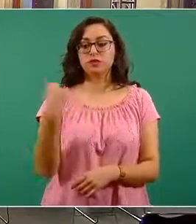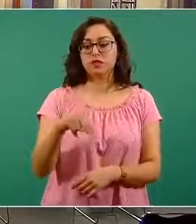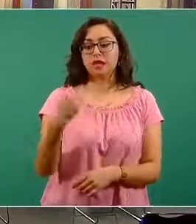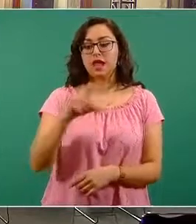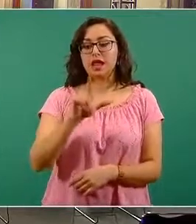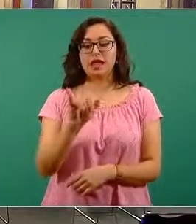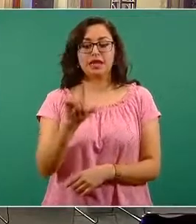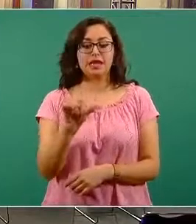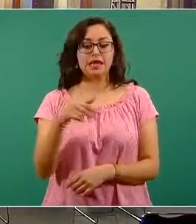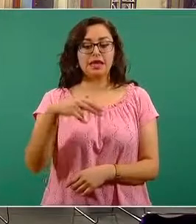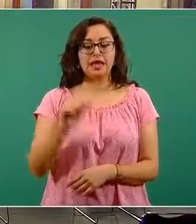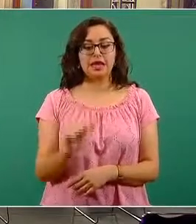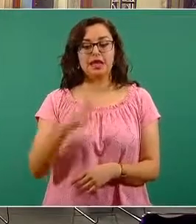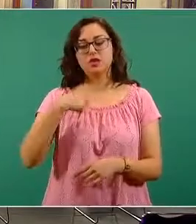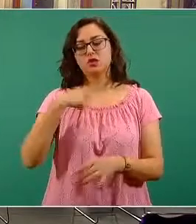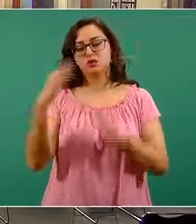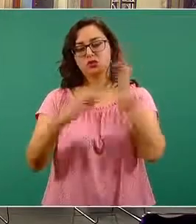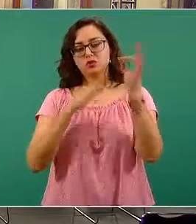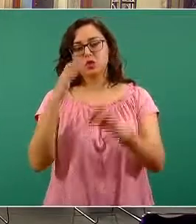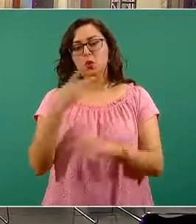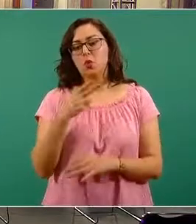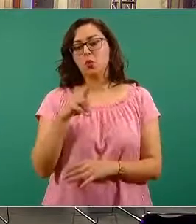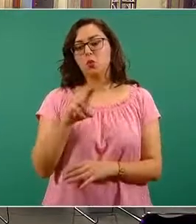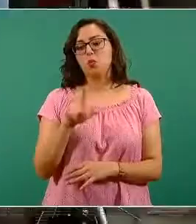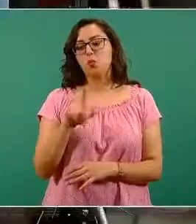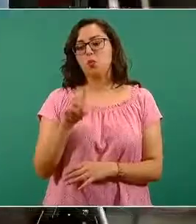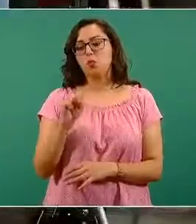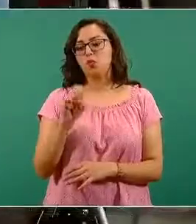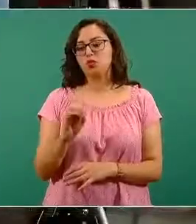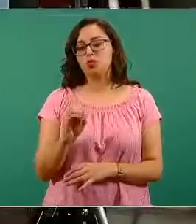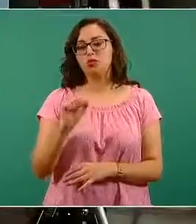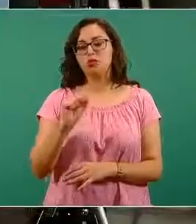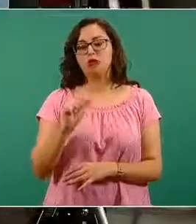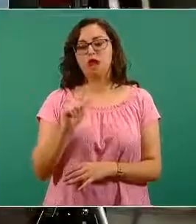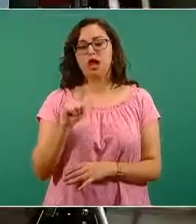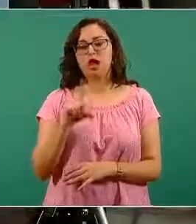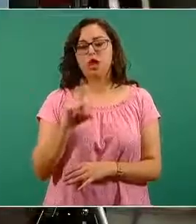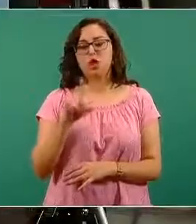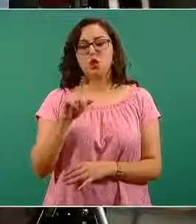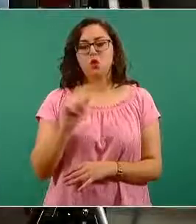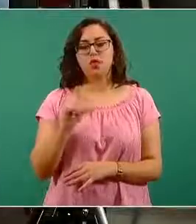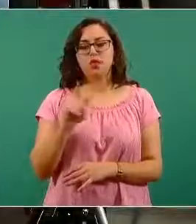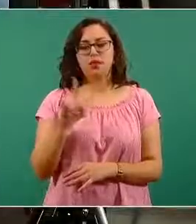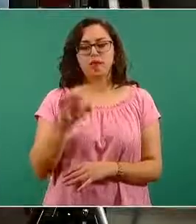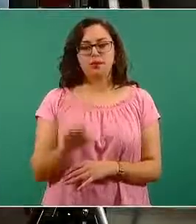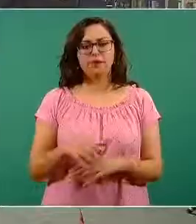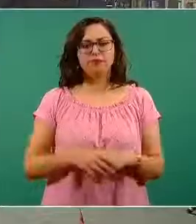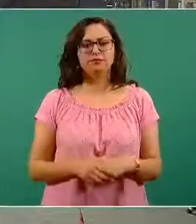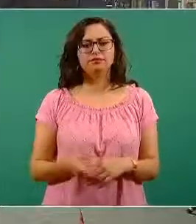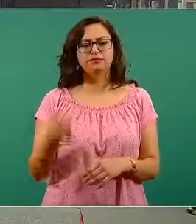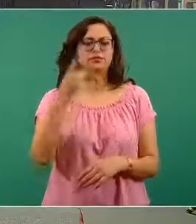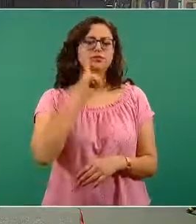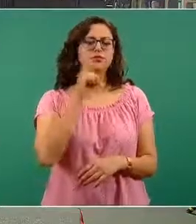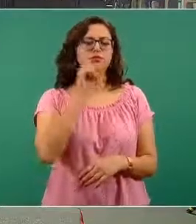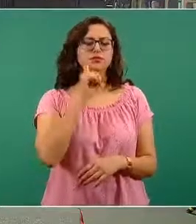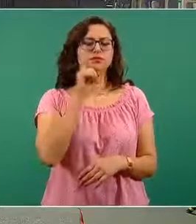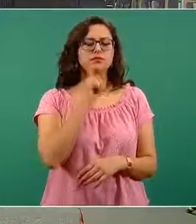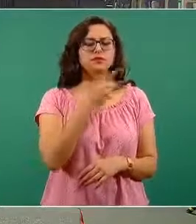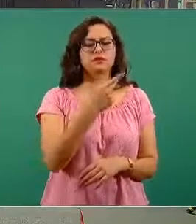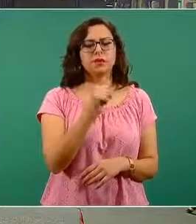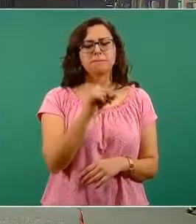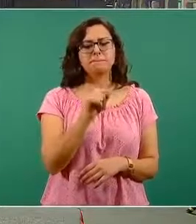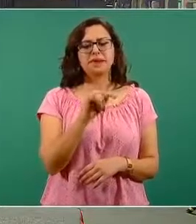Cortés, Patricio Segura Medina es investigadora del Instituto Nacional de Enfermedades Respiratorias del INEF